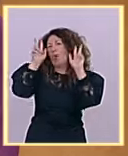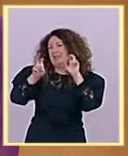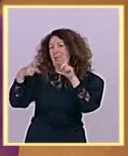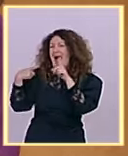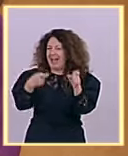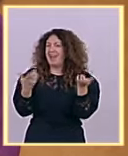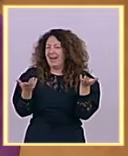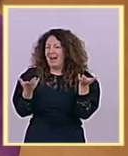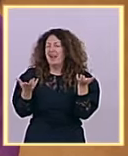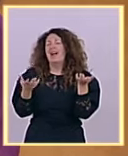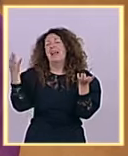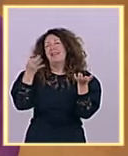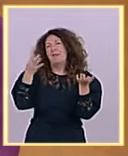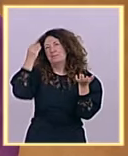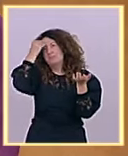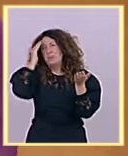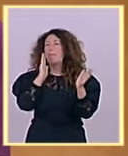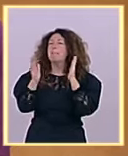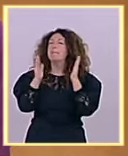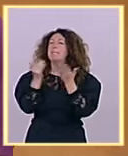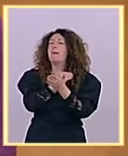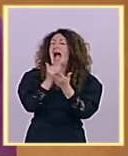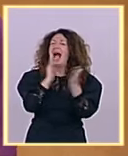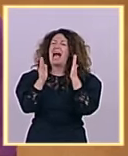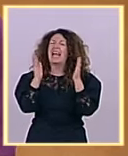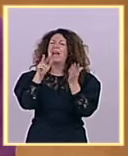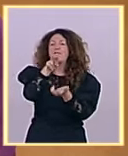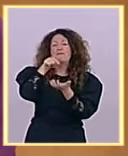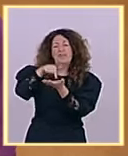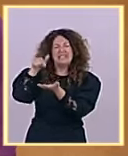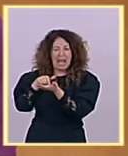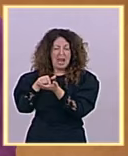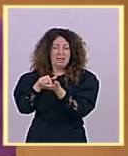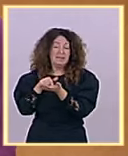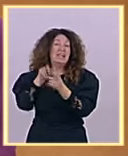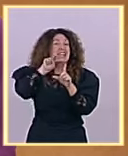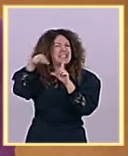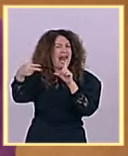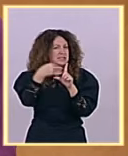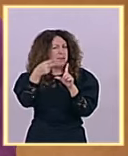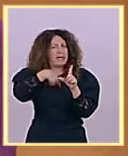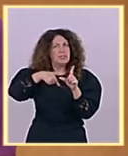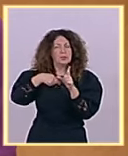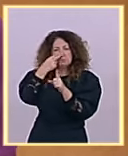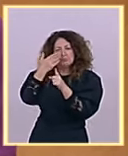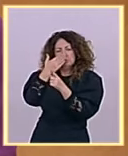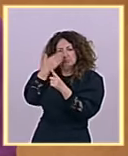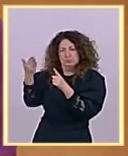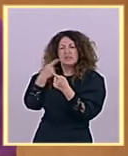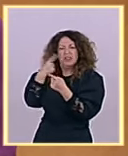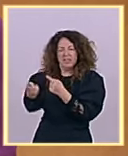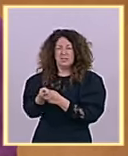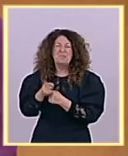transparente ha declarado nuestro país no mientan no hace falta recurrir a la mentira para presentar una